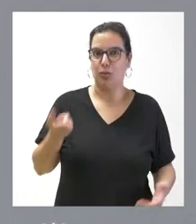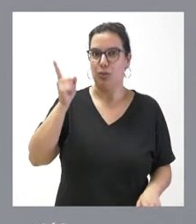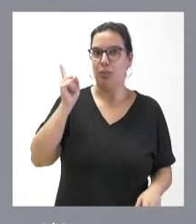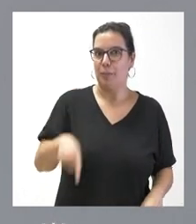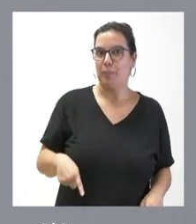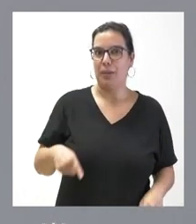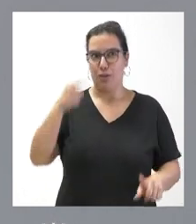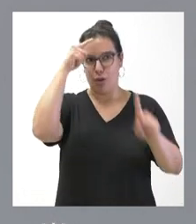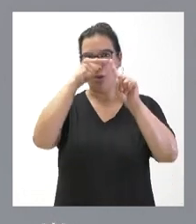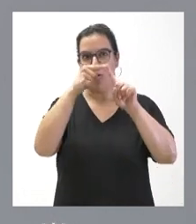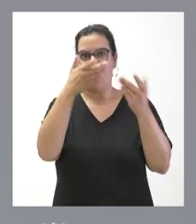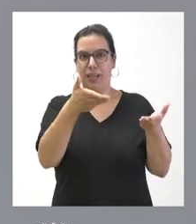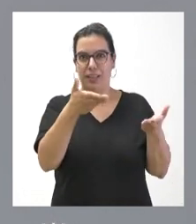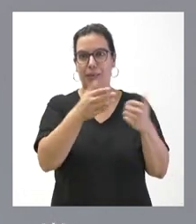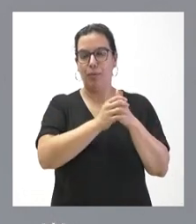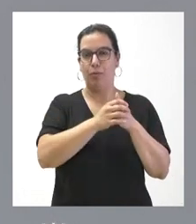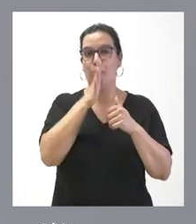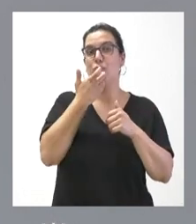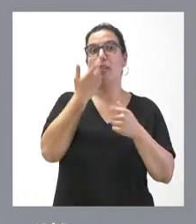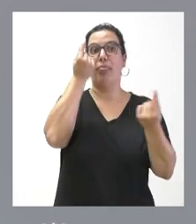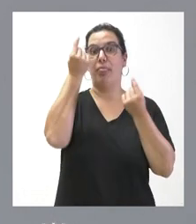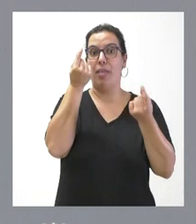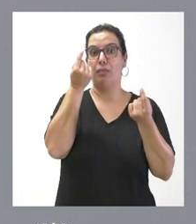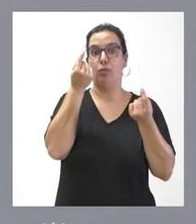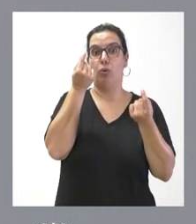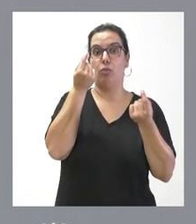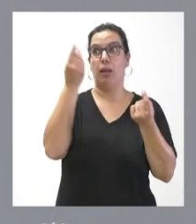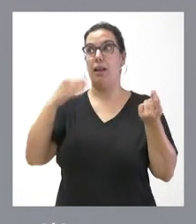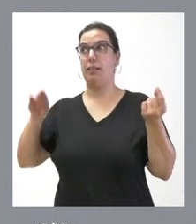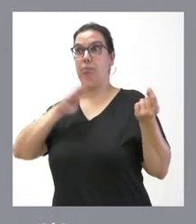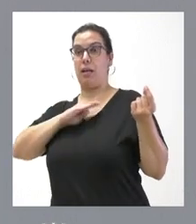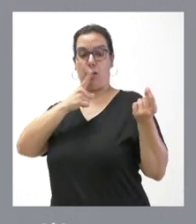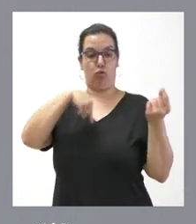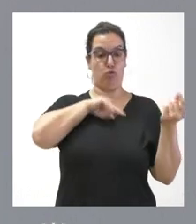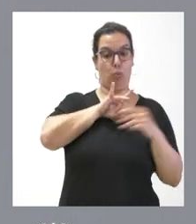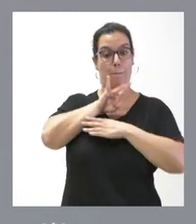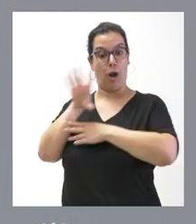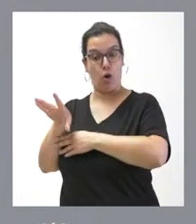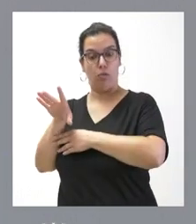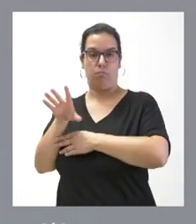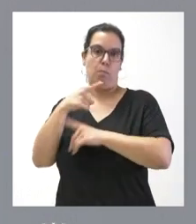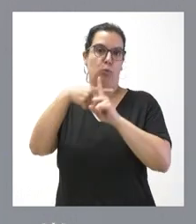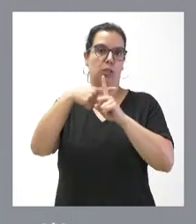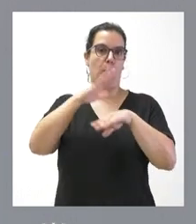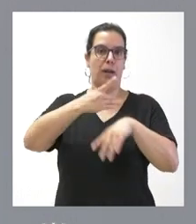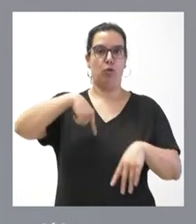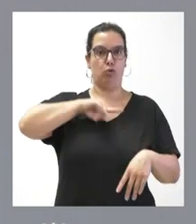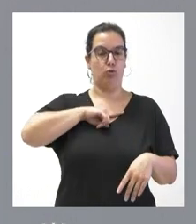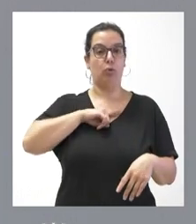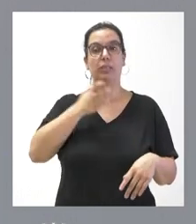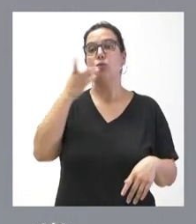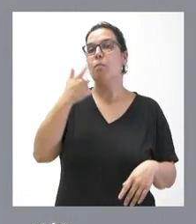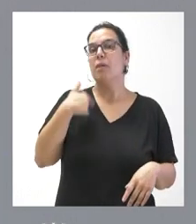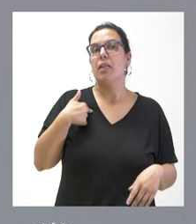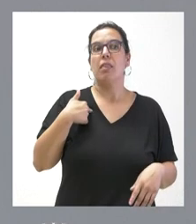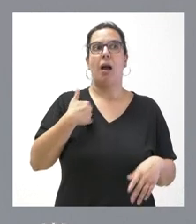con ese objetivo. Porque si tenemos un mejor dato que el nacional es positivo para nuestra comunidad autónoma y así lo vemos. Y por tanto, si usted me dice en alguna medida